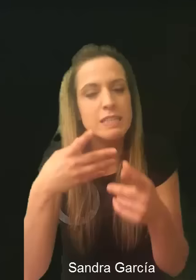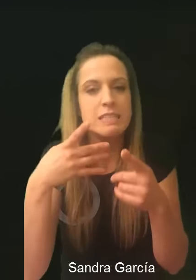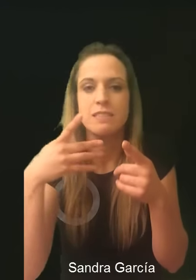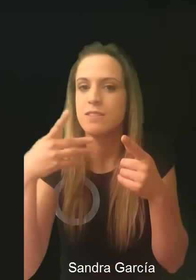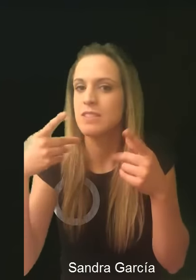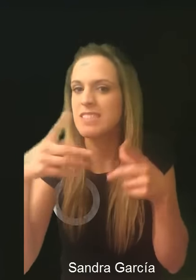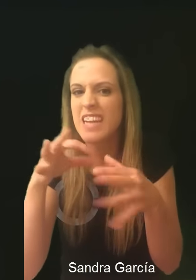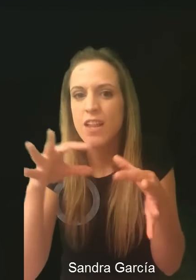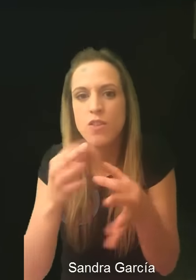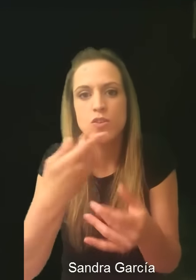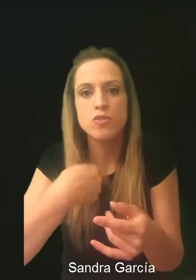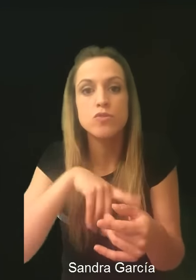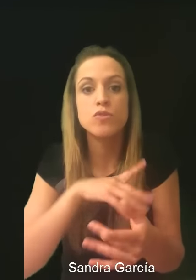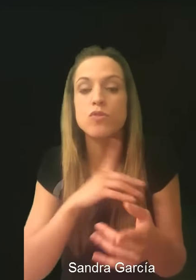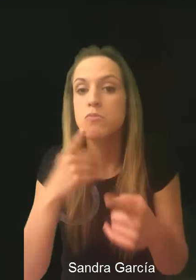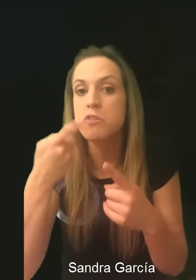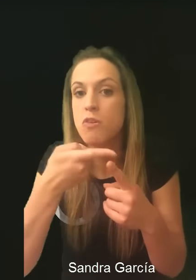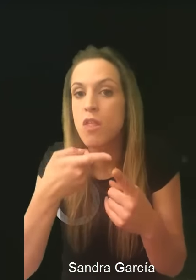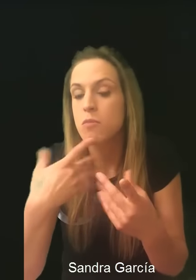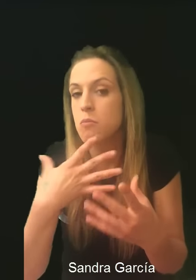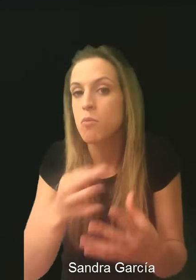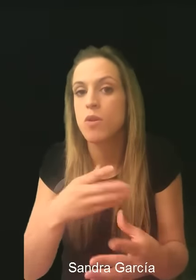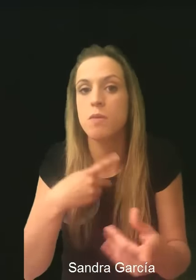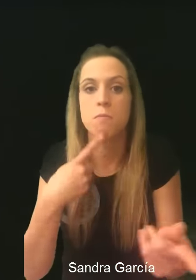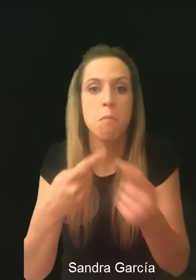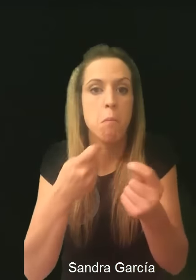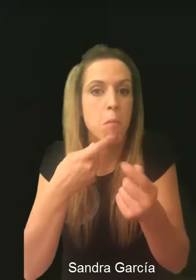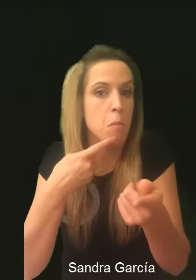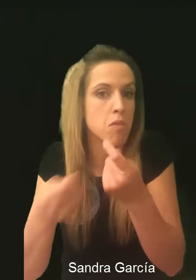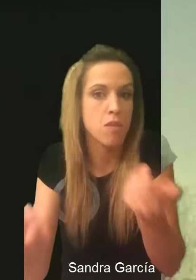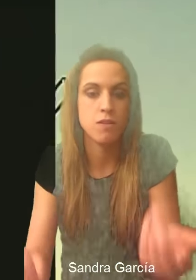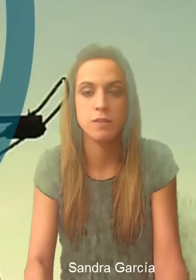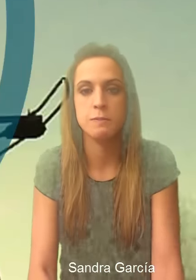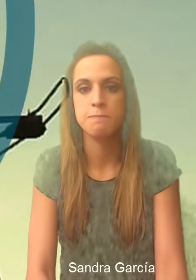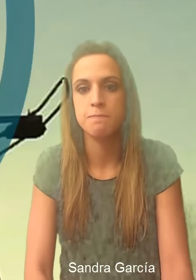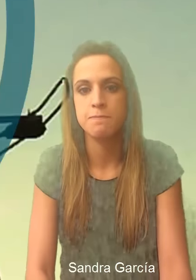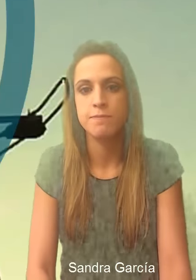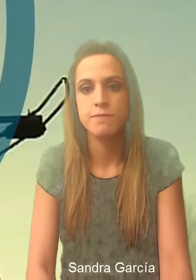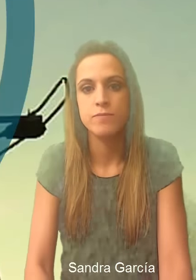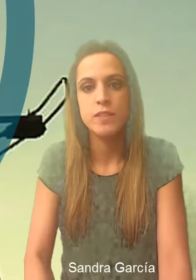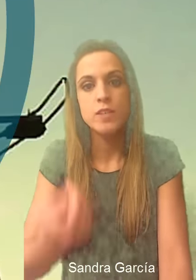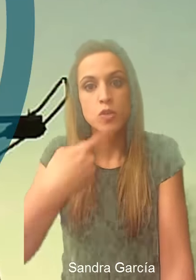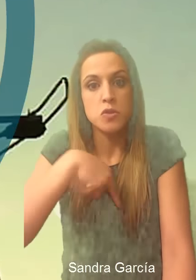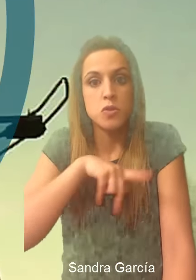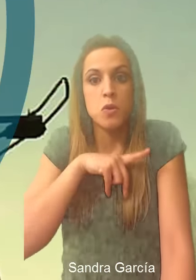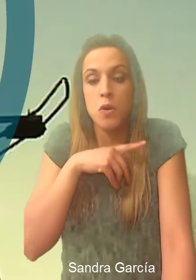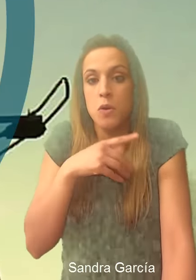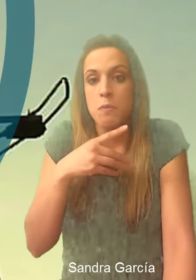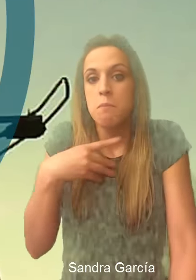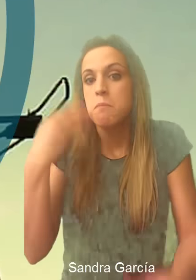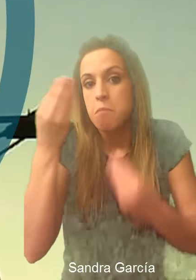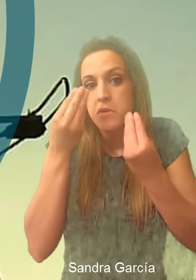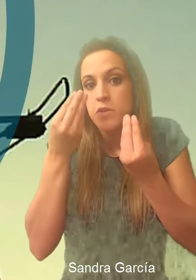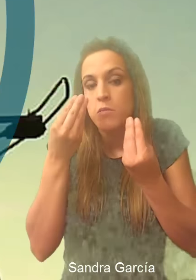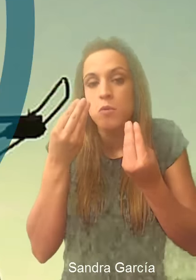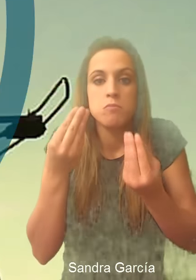tienda virtual. Y fuimos y creamos nuestra primera tienda virtual, ¿vale? Basada en OpenCard.